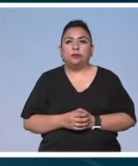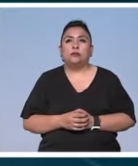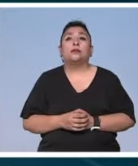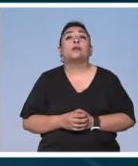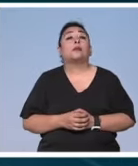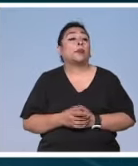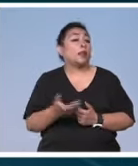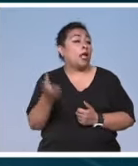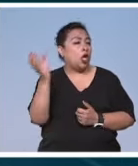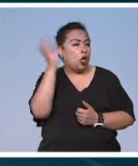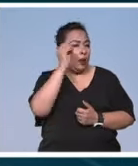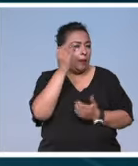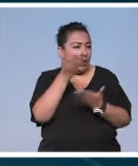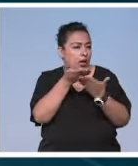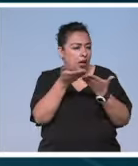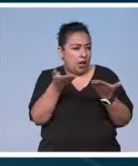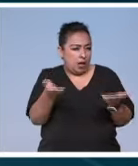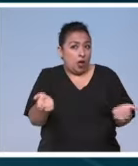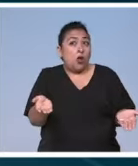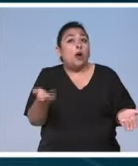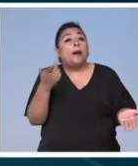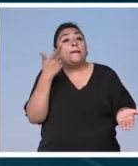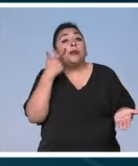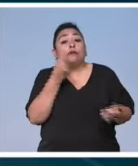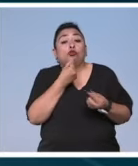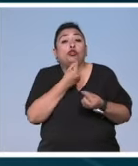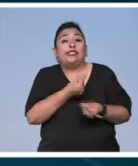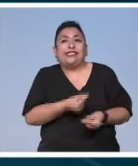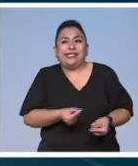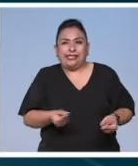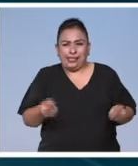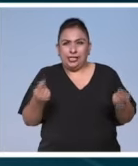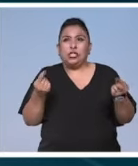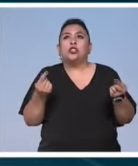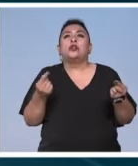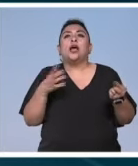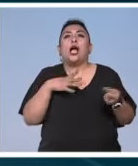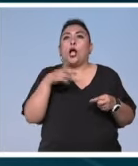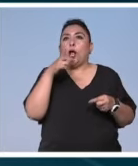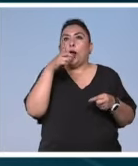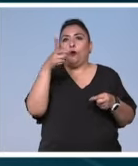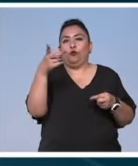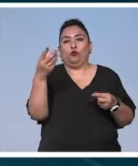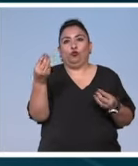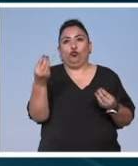¿qué les parece si ahora dejamos que las infancias se llenen de luz?